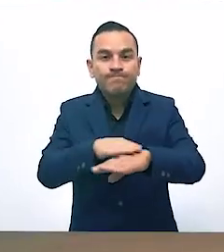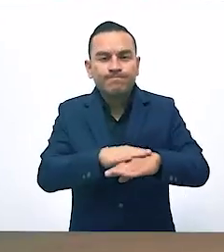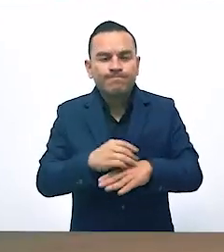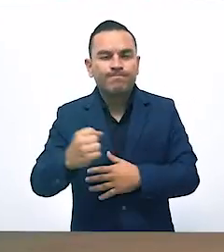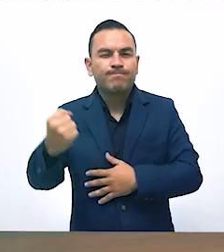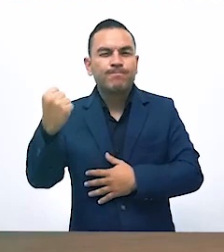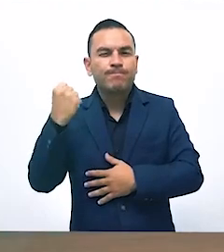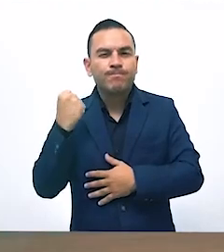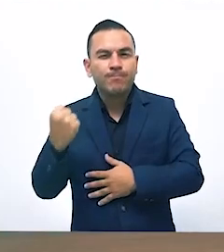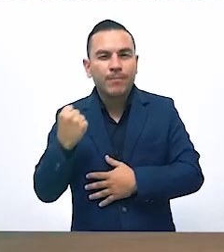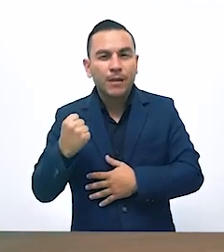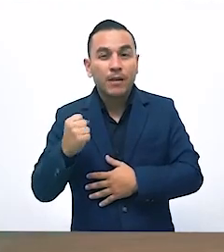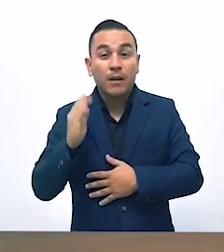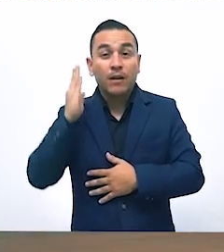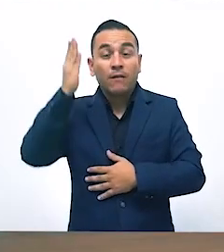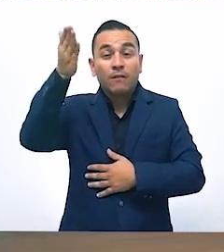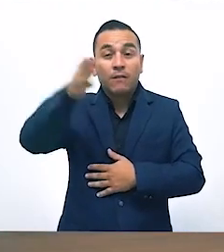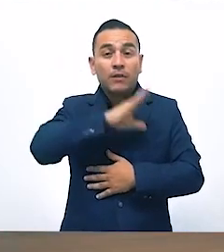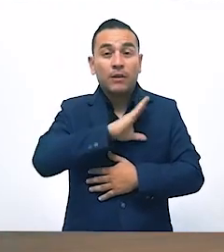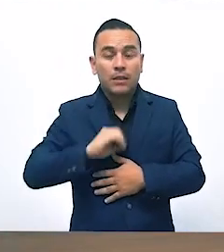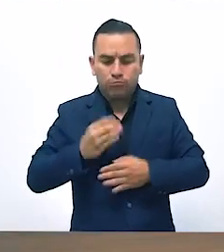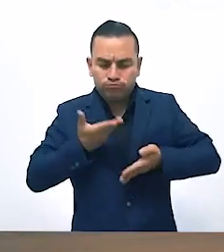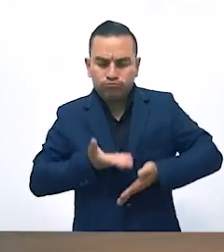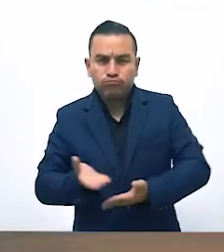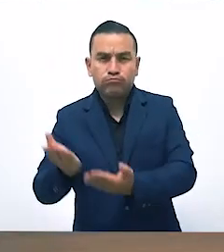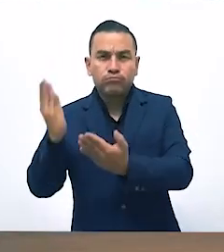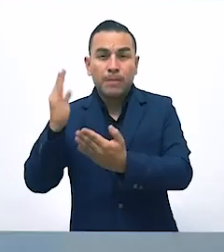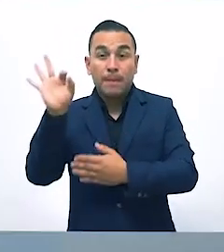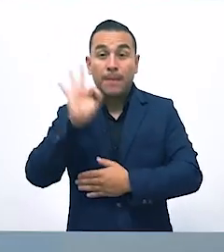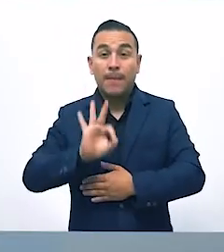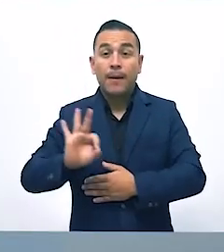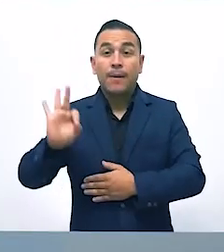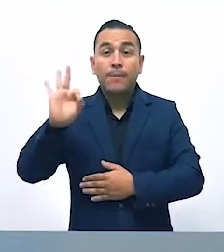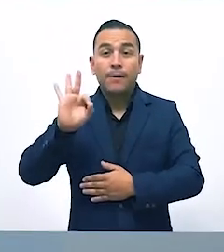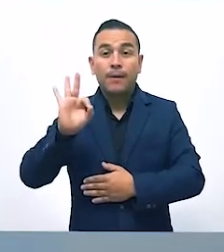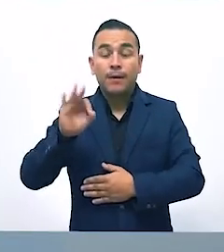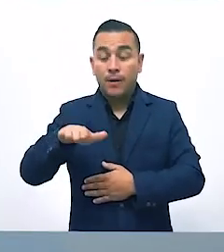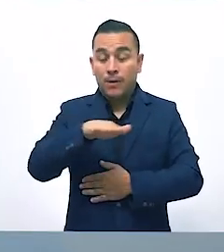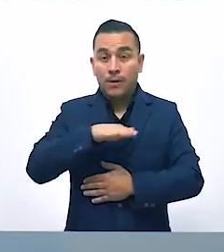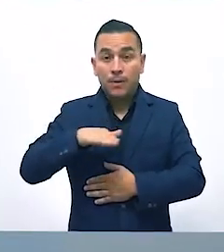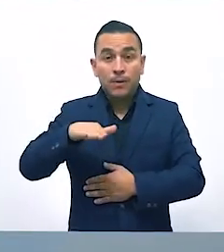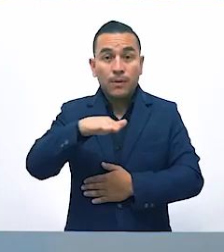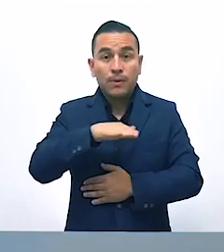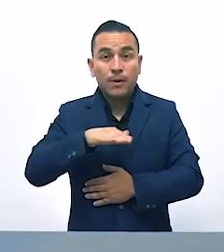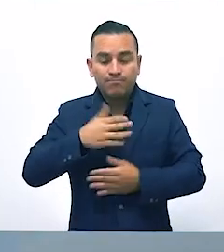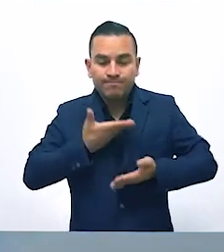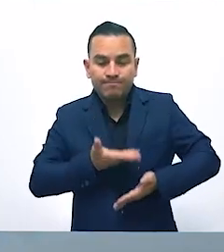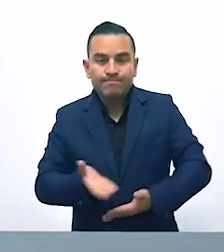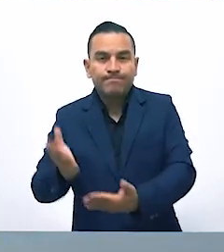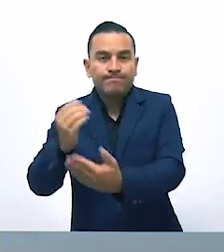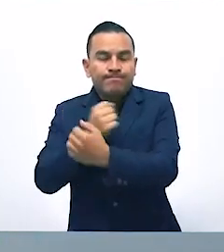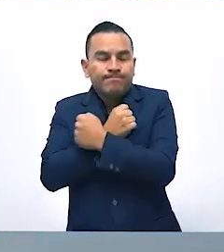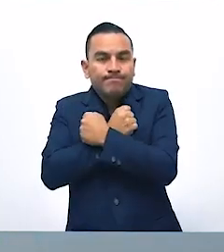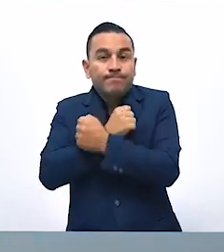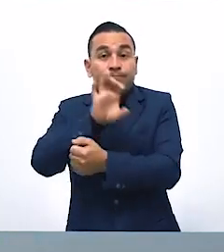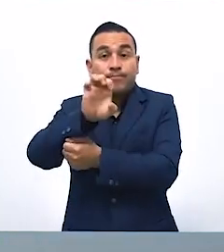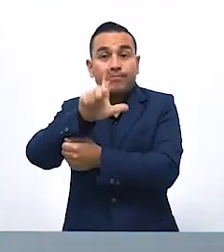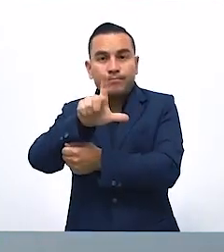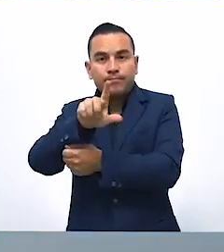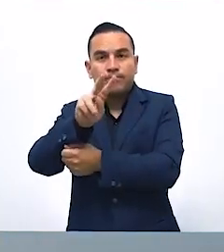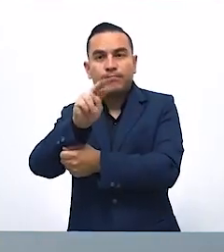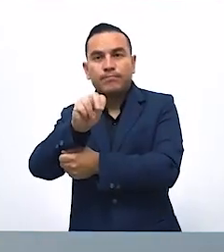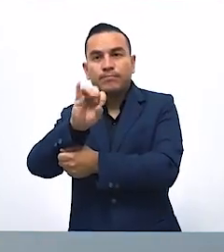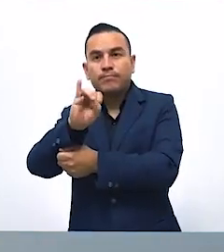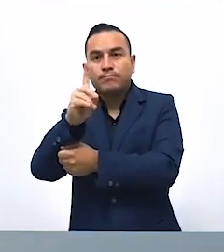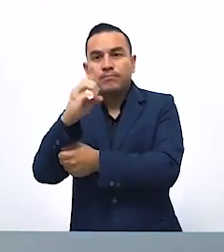uno de los pasos más importantes para que los futuros salvadoreños puedan nacer con cariño. El centro de maternidad Nacer con Cariño, el